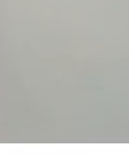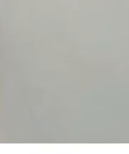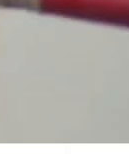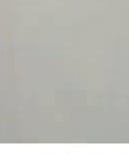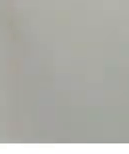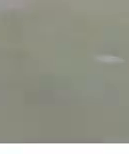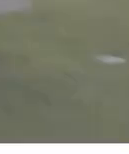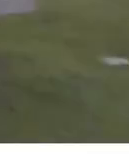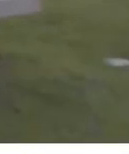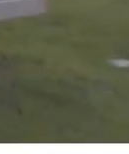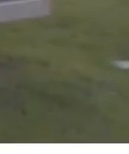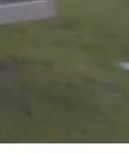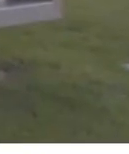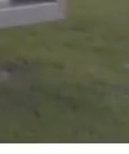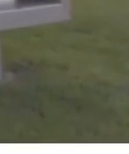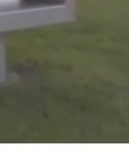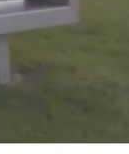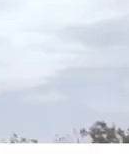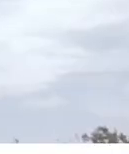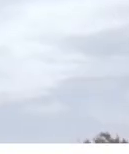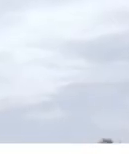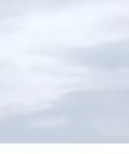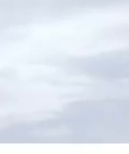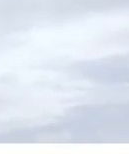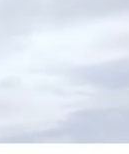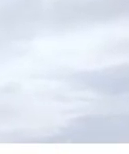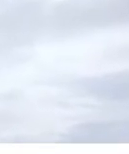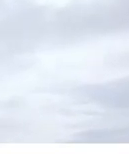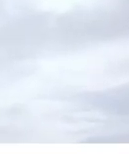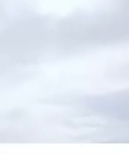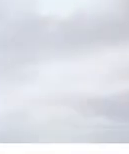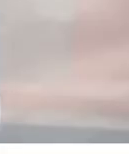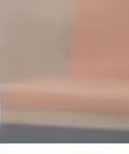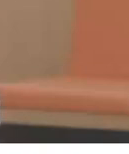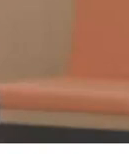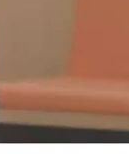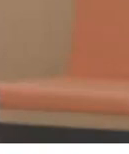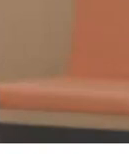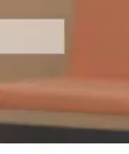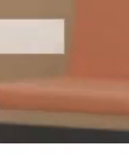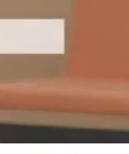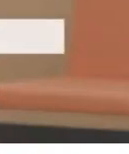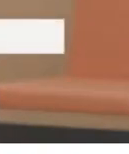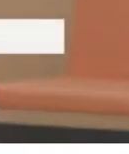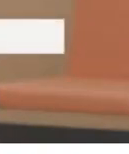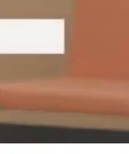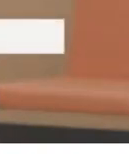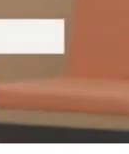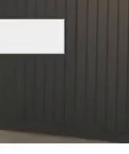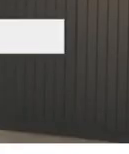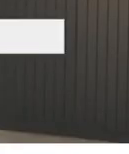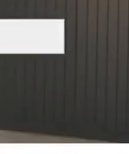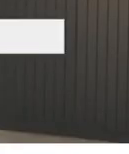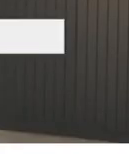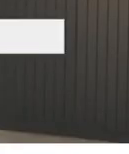Lo que querría poner en valor es este 30 aniversario. Nadie dura tanto tiempo si